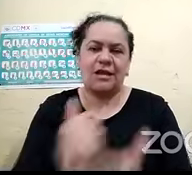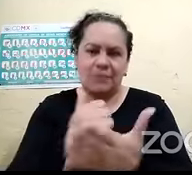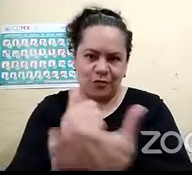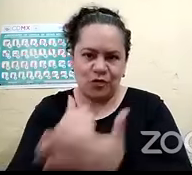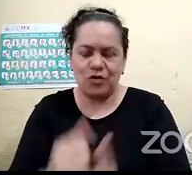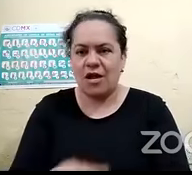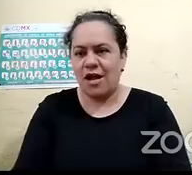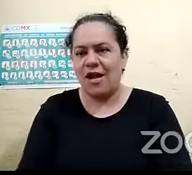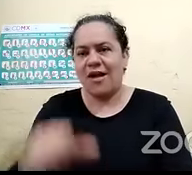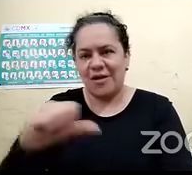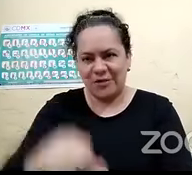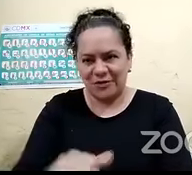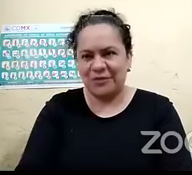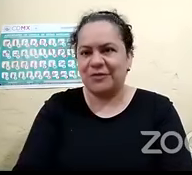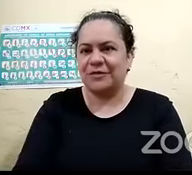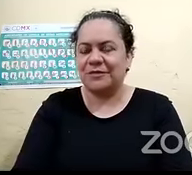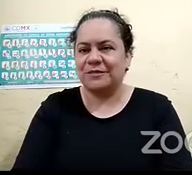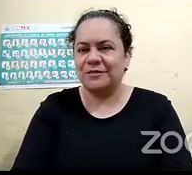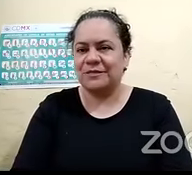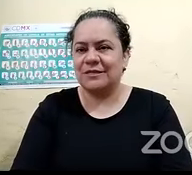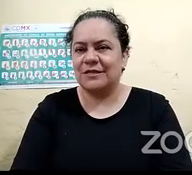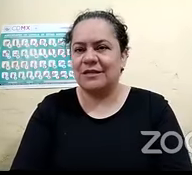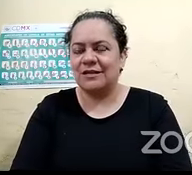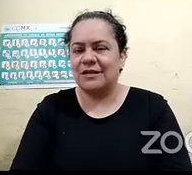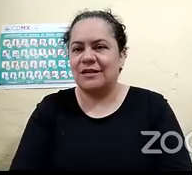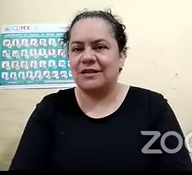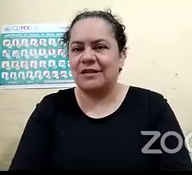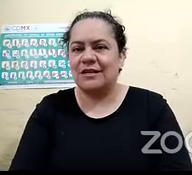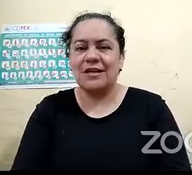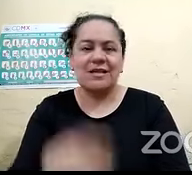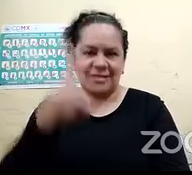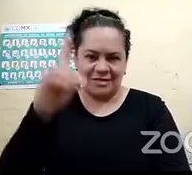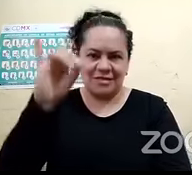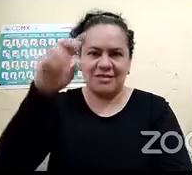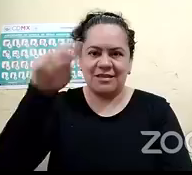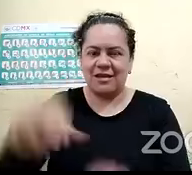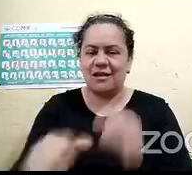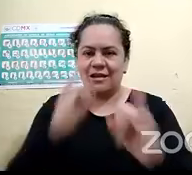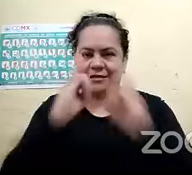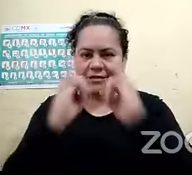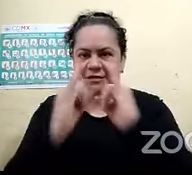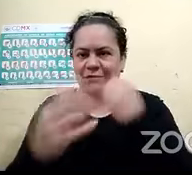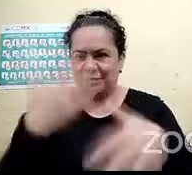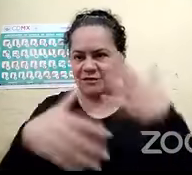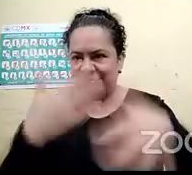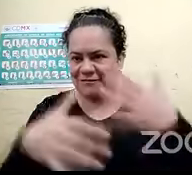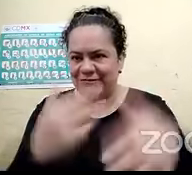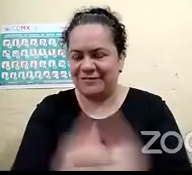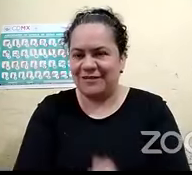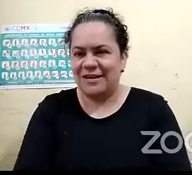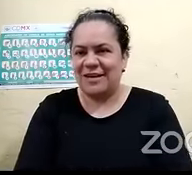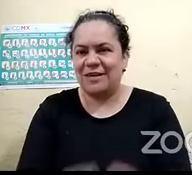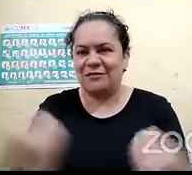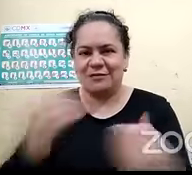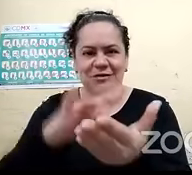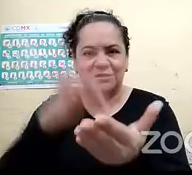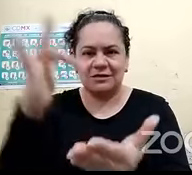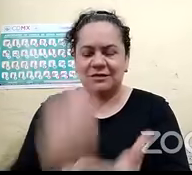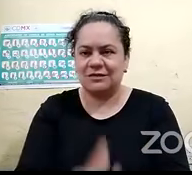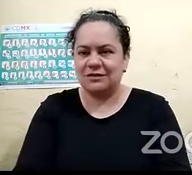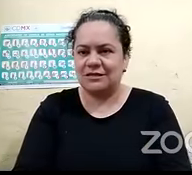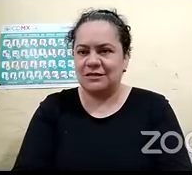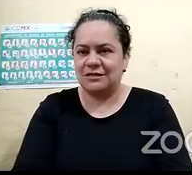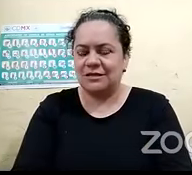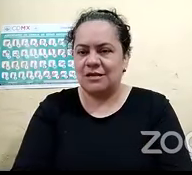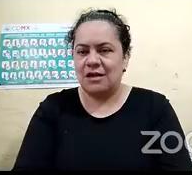precisamente como ya iniciaron las clases nos está apoyando Diana una invitada muy especial recomendada por dicha asociación entonces ahí están los pequeños